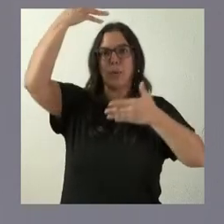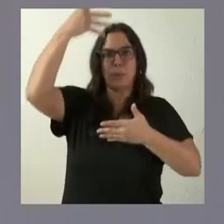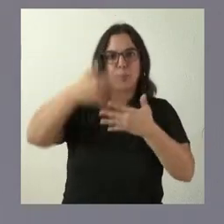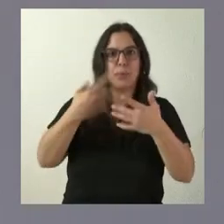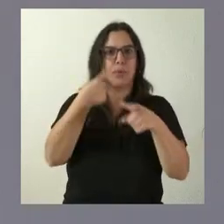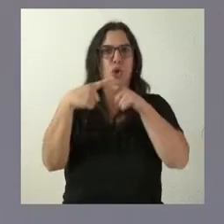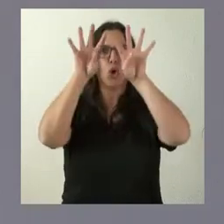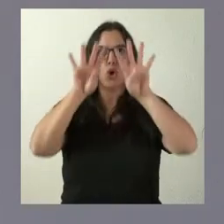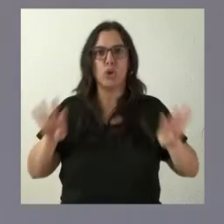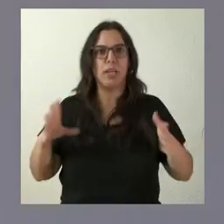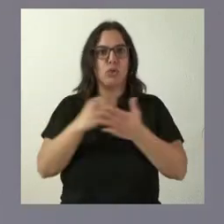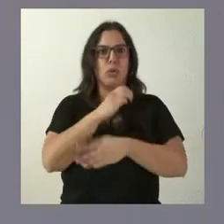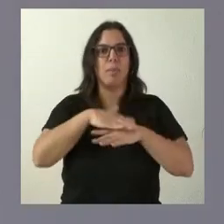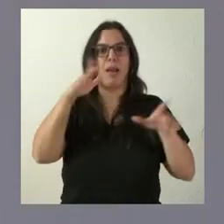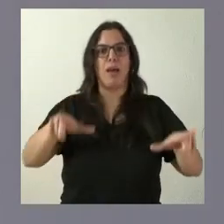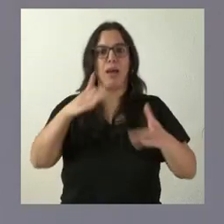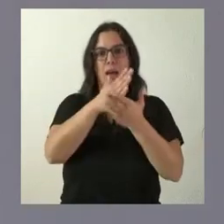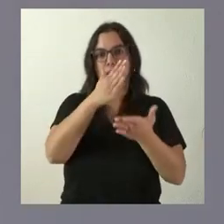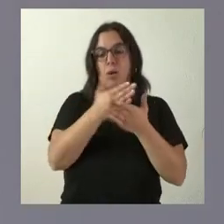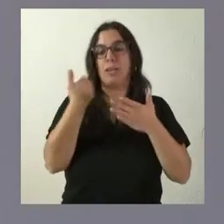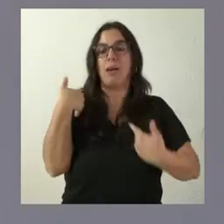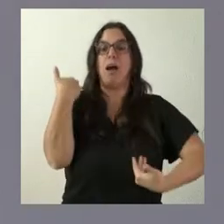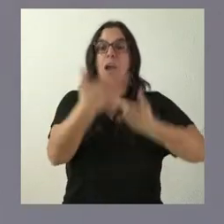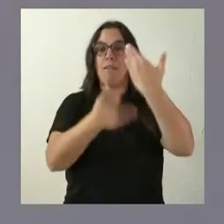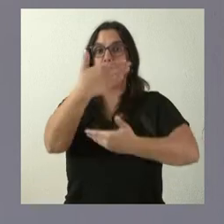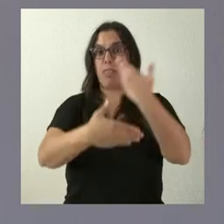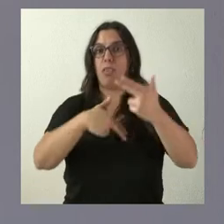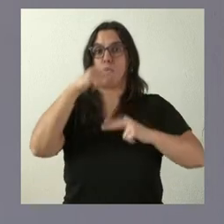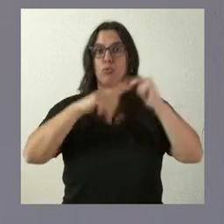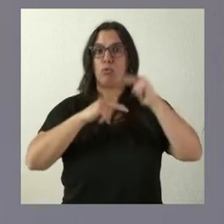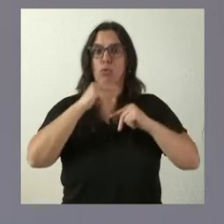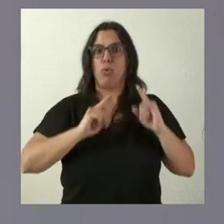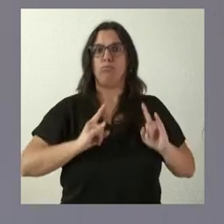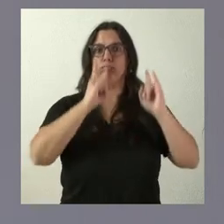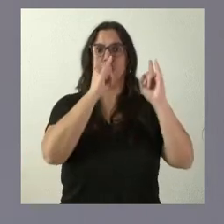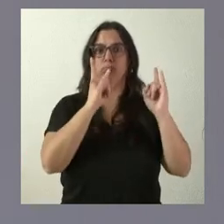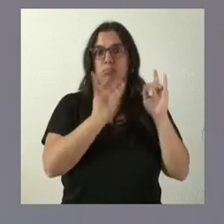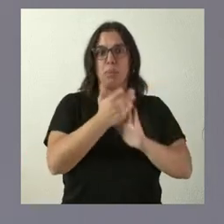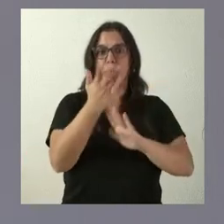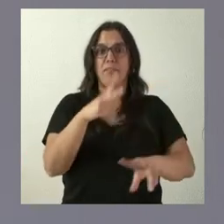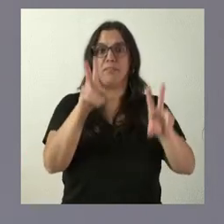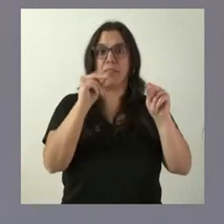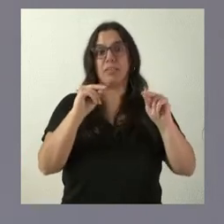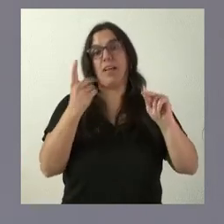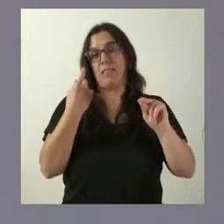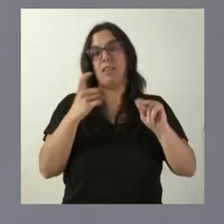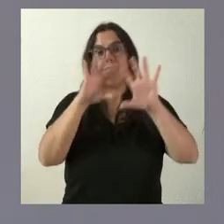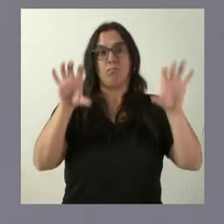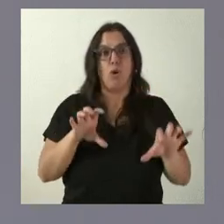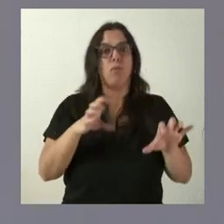etcétera, donde, una vez que está muy avanzado, la construcción de este edificio y, en la fase final, procede su equipamiento en